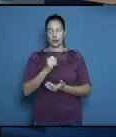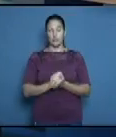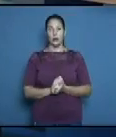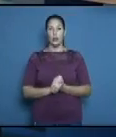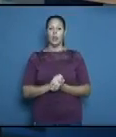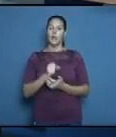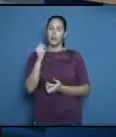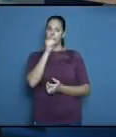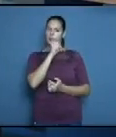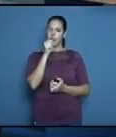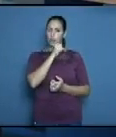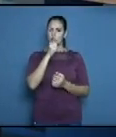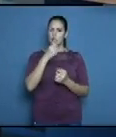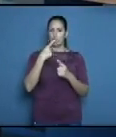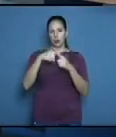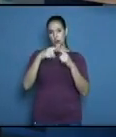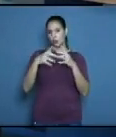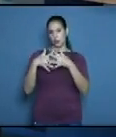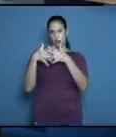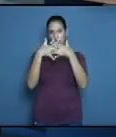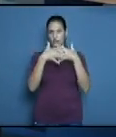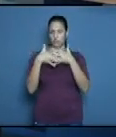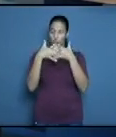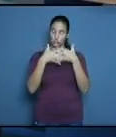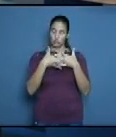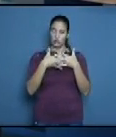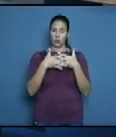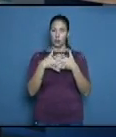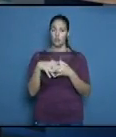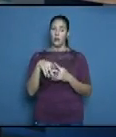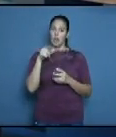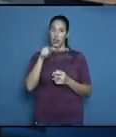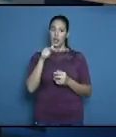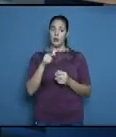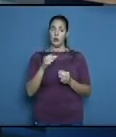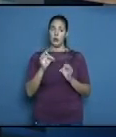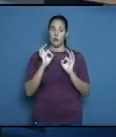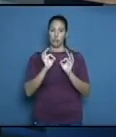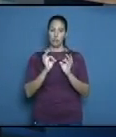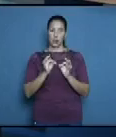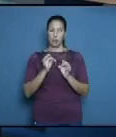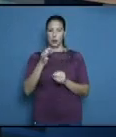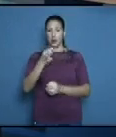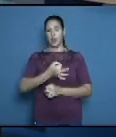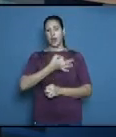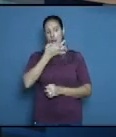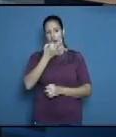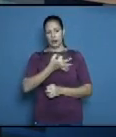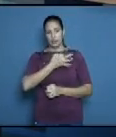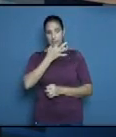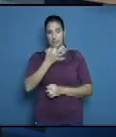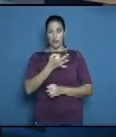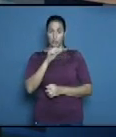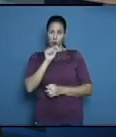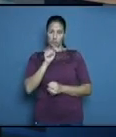sobre todo bueno y lamentablemente la cadena NBC el de New York Times que son